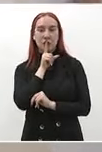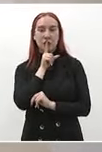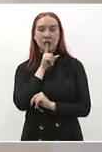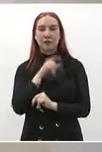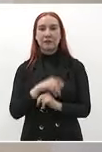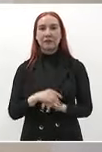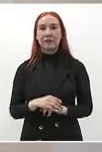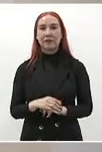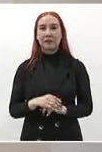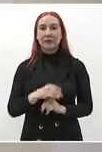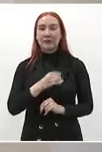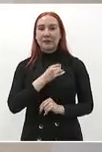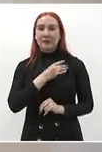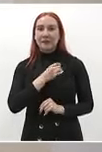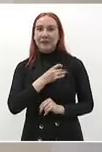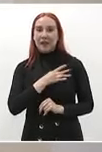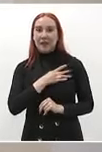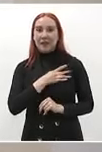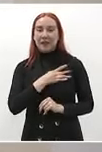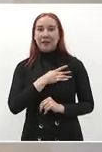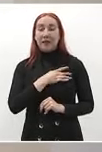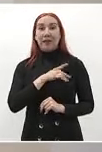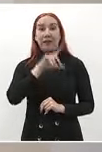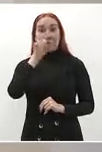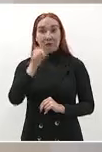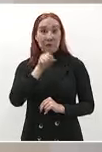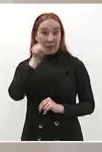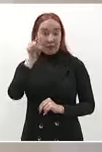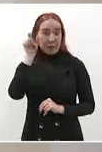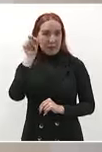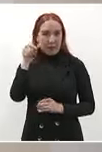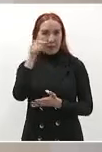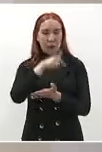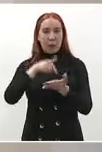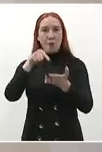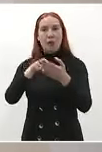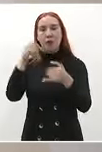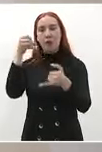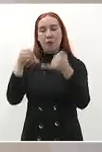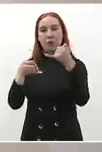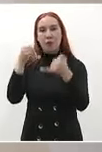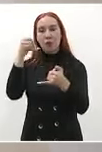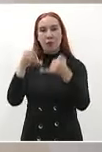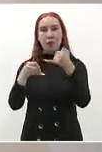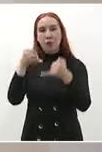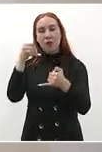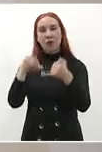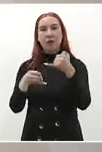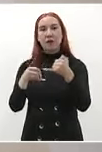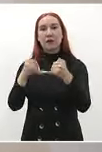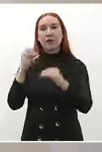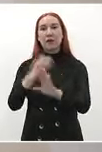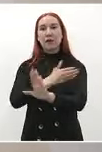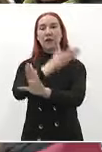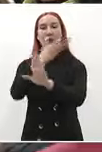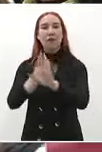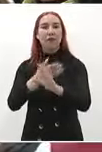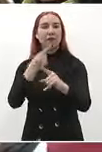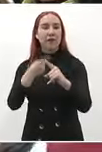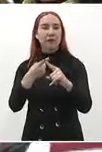el teatro Juárez de la ciudad de Chihuahua se lleva a cabo el juicio contra Juan Sarabia